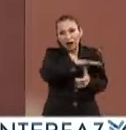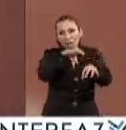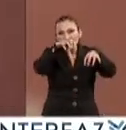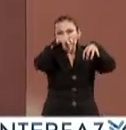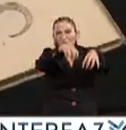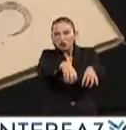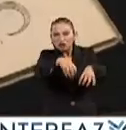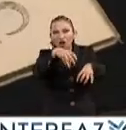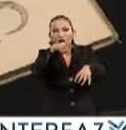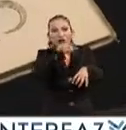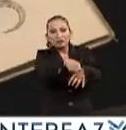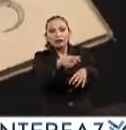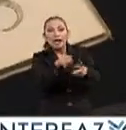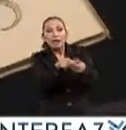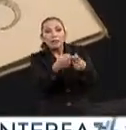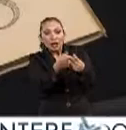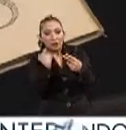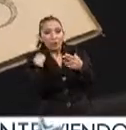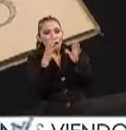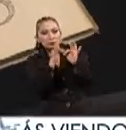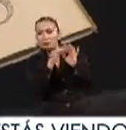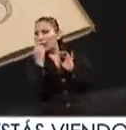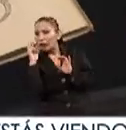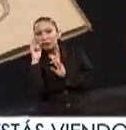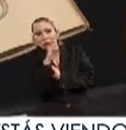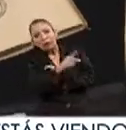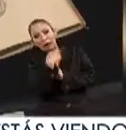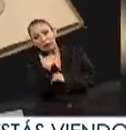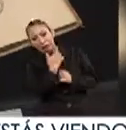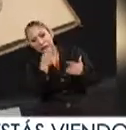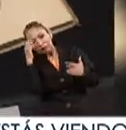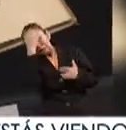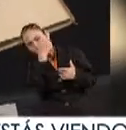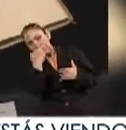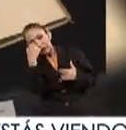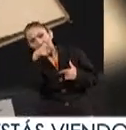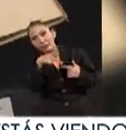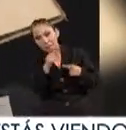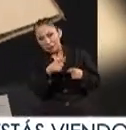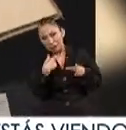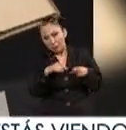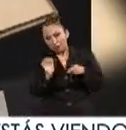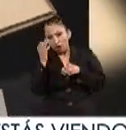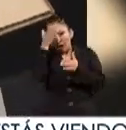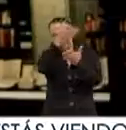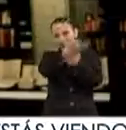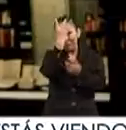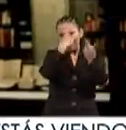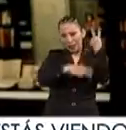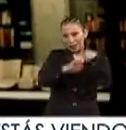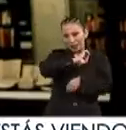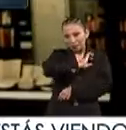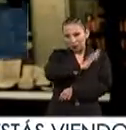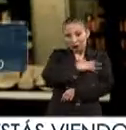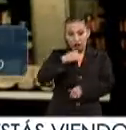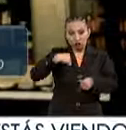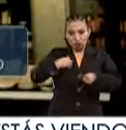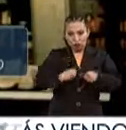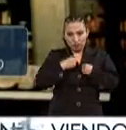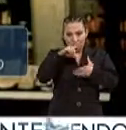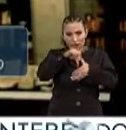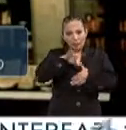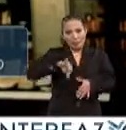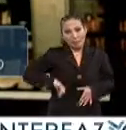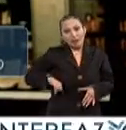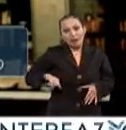los monstruos a partir de las descripciones y percepciones de los propios colonizadores. Yo soy latinoamericano y me